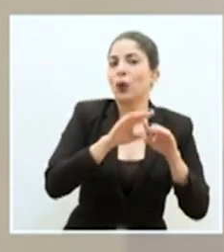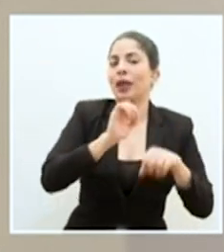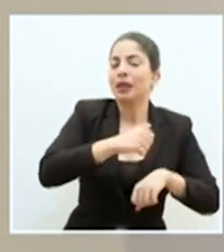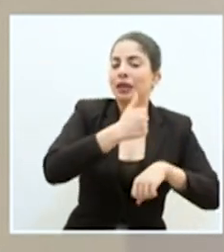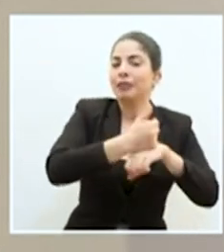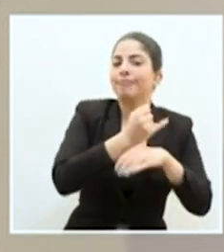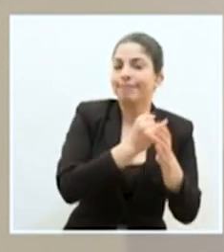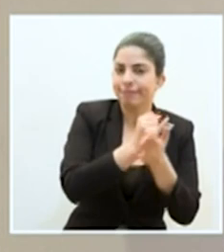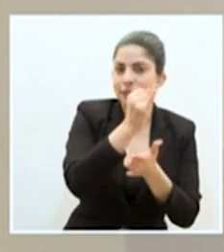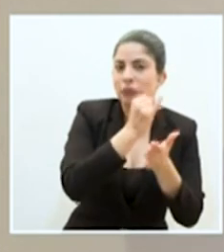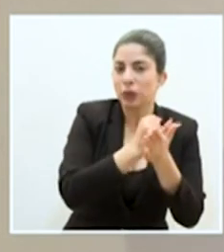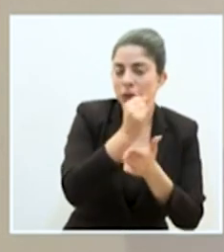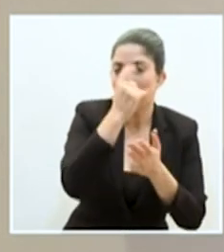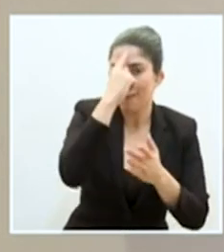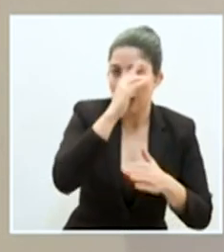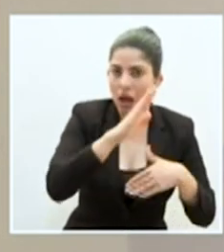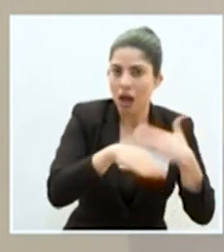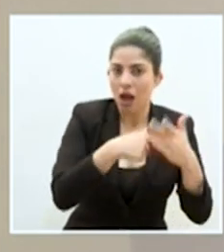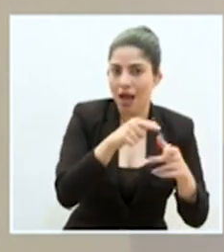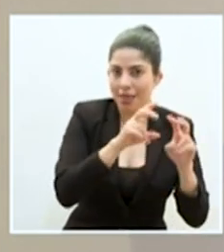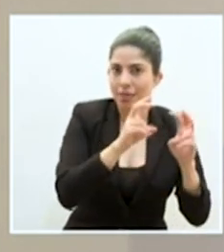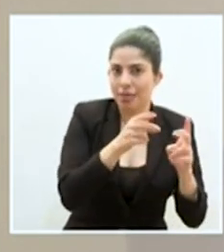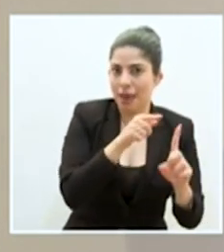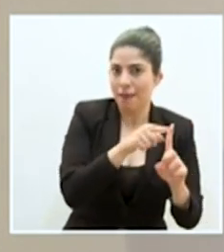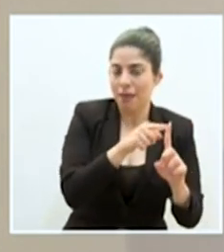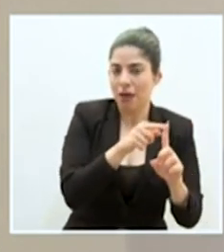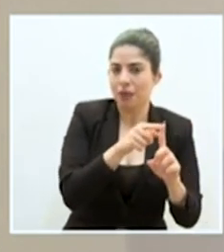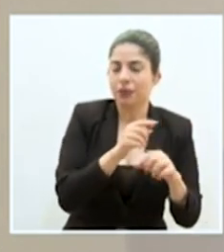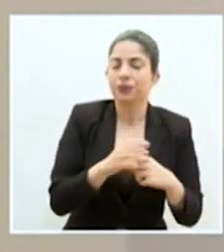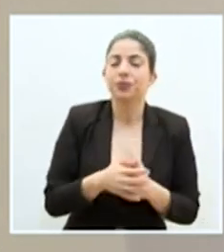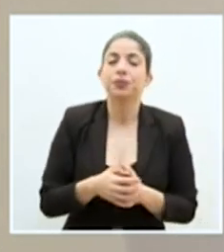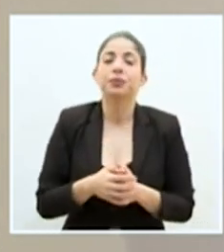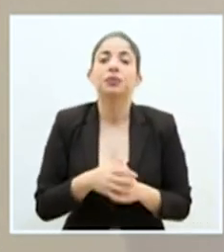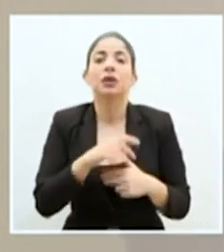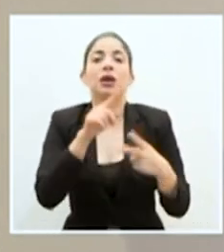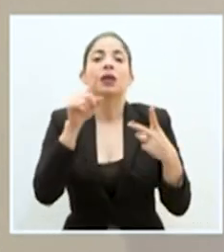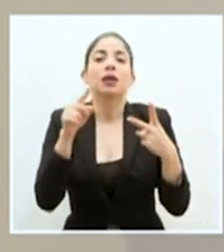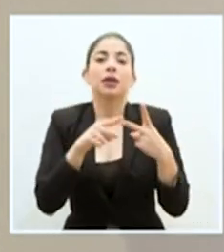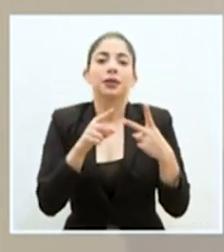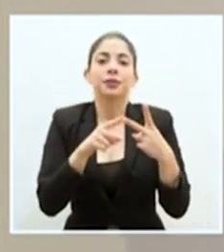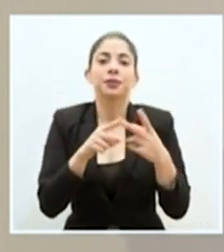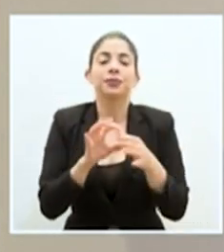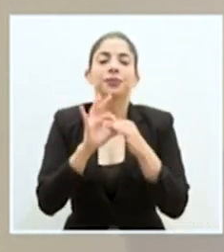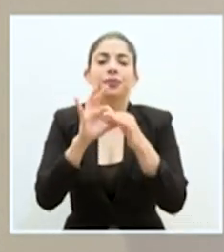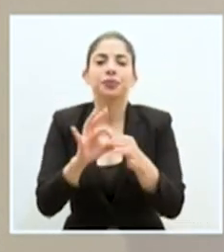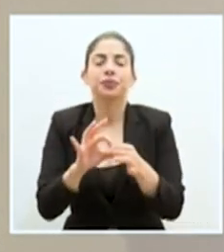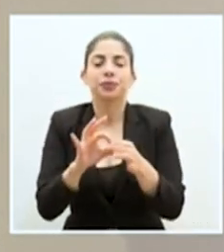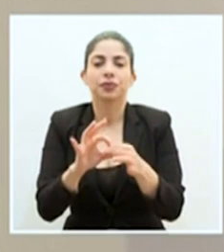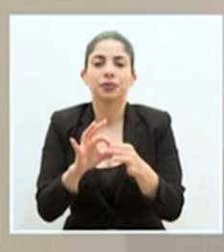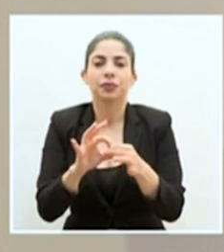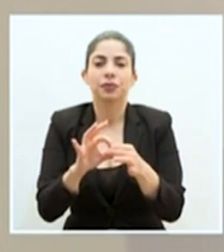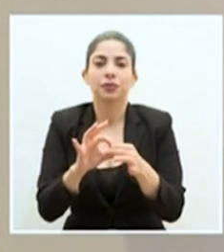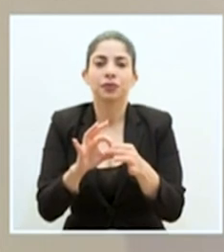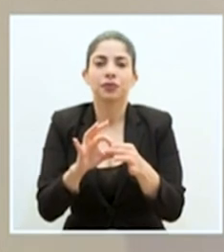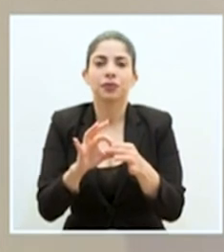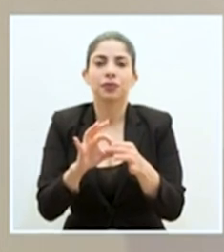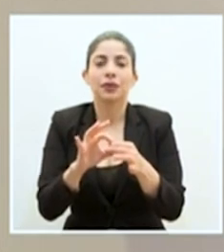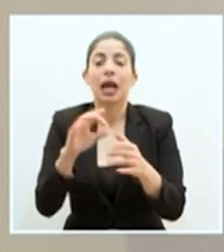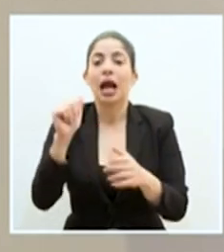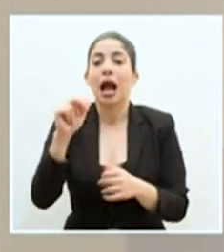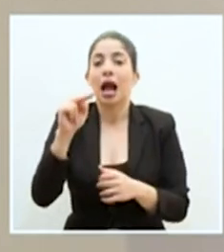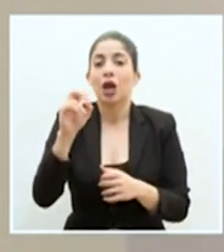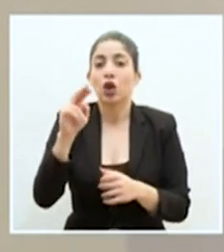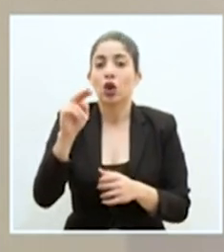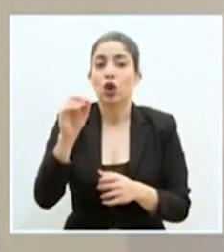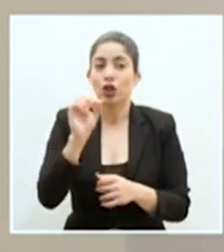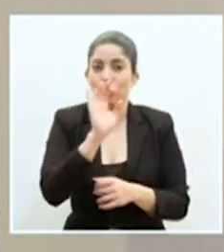investigación para avanzar en ese tema. Con respecto a los anonos, me